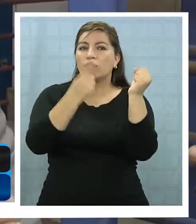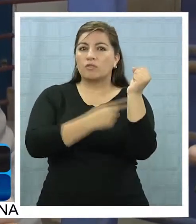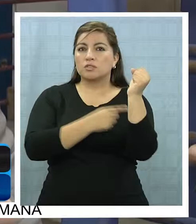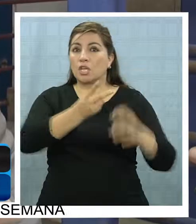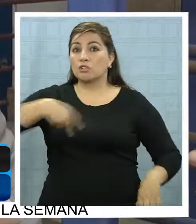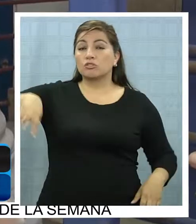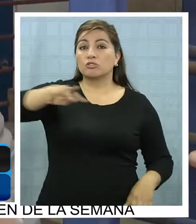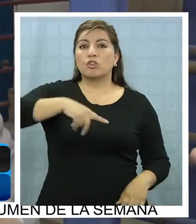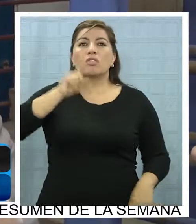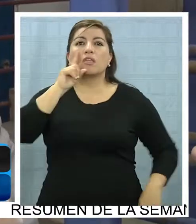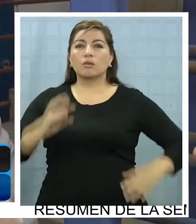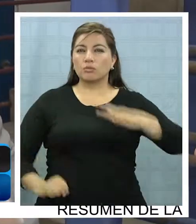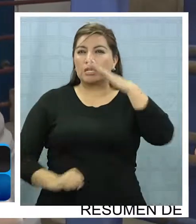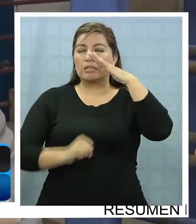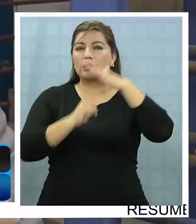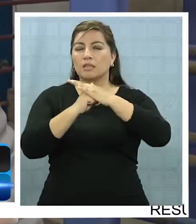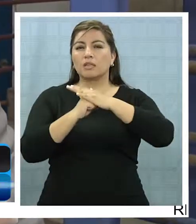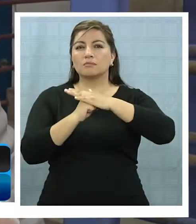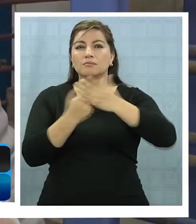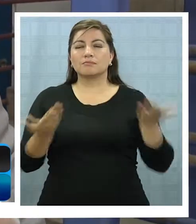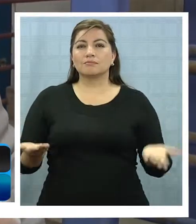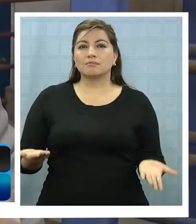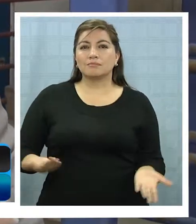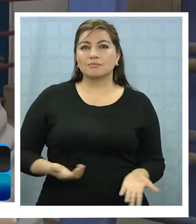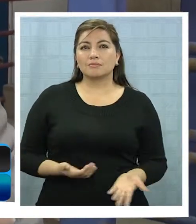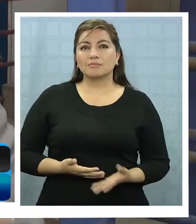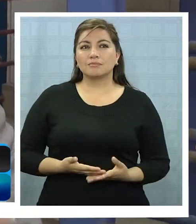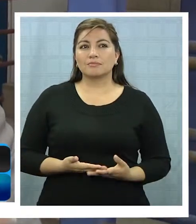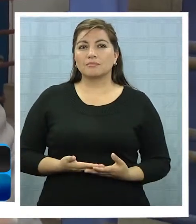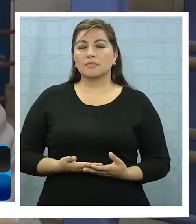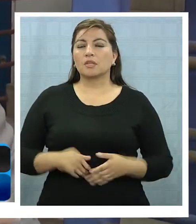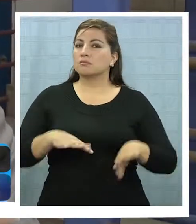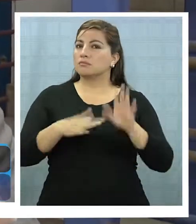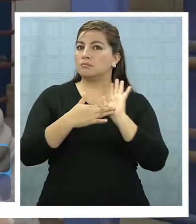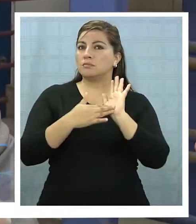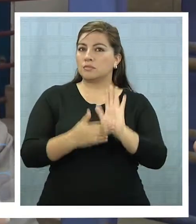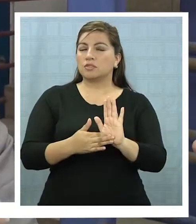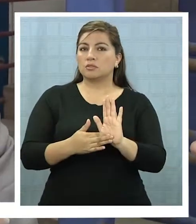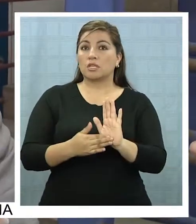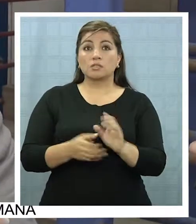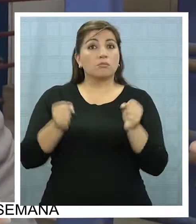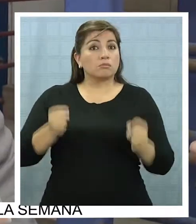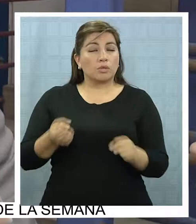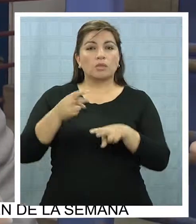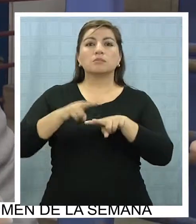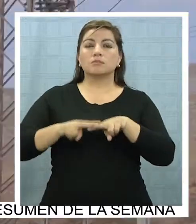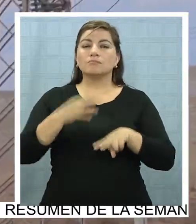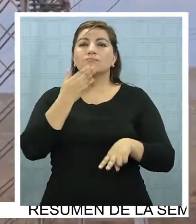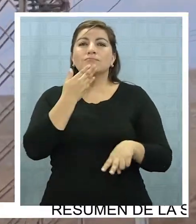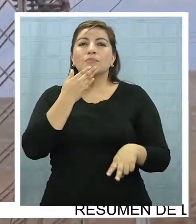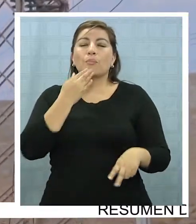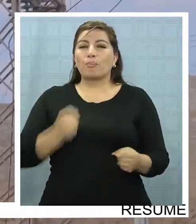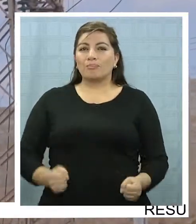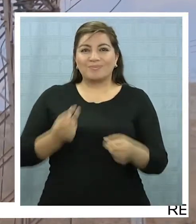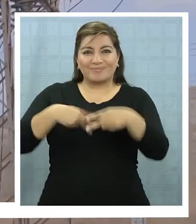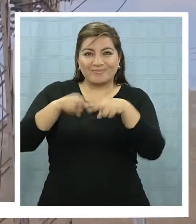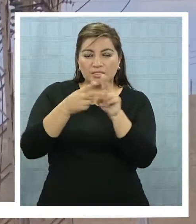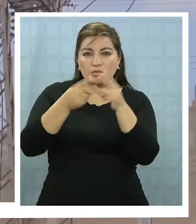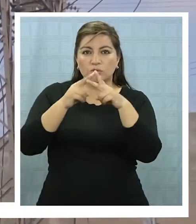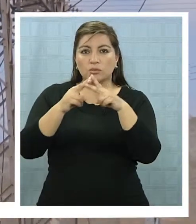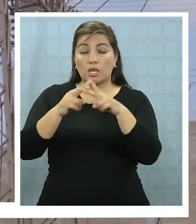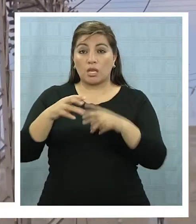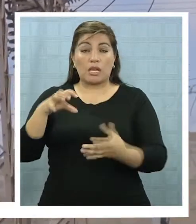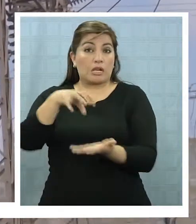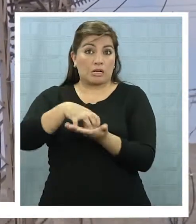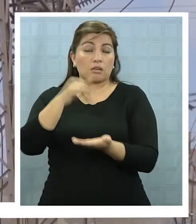de tomar un liderazgo en el término de demostrar que es viable y que es posible construir a la matriz energética, no solamente regional,